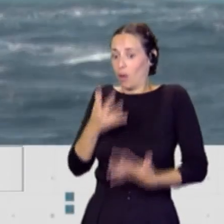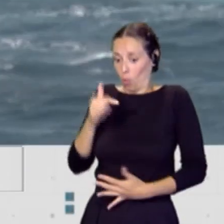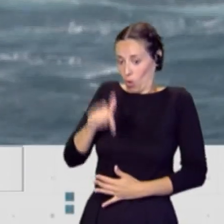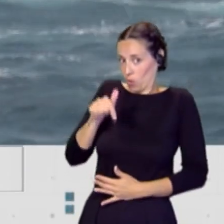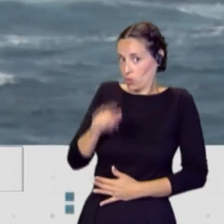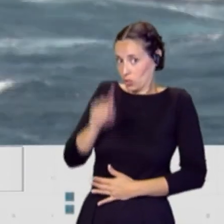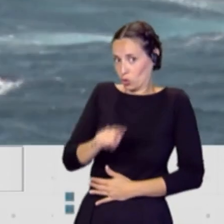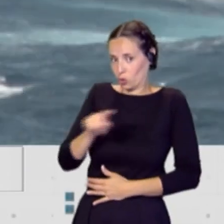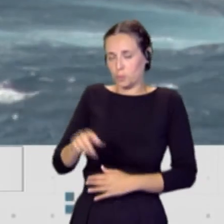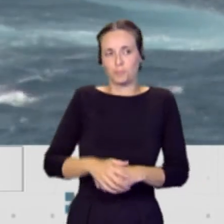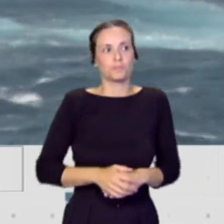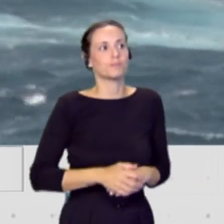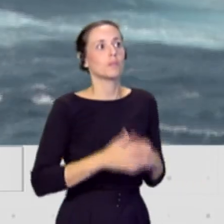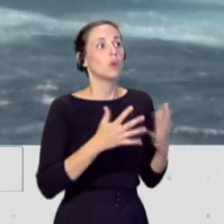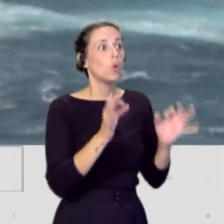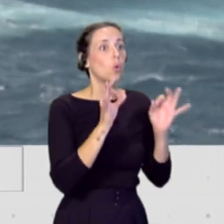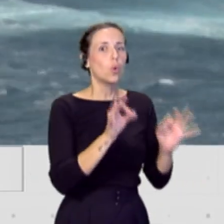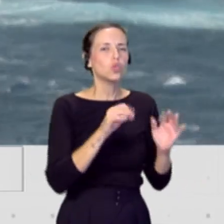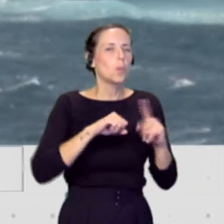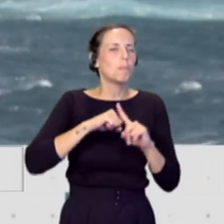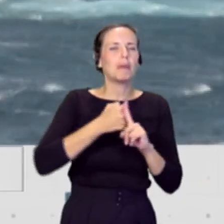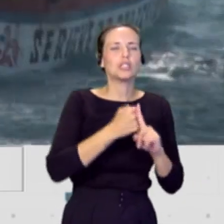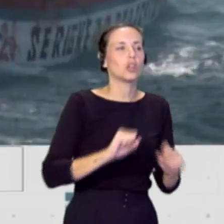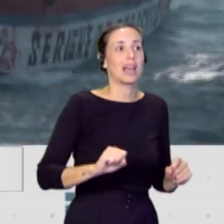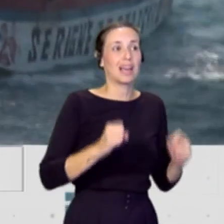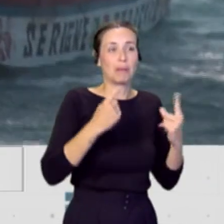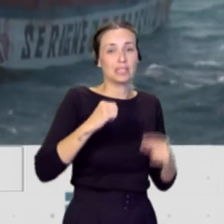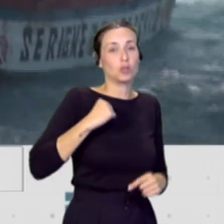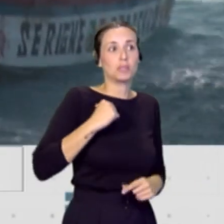¿Y cuándo se ha dado la situación como expresión que usted recuerda en el hospital?